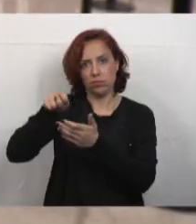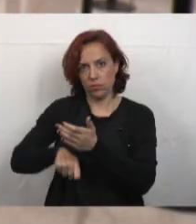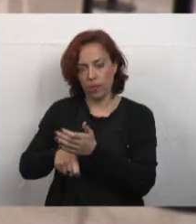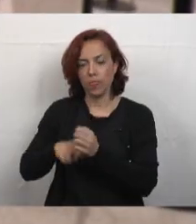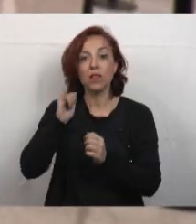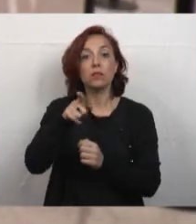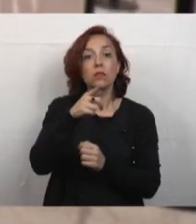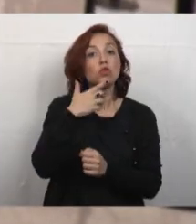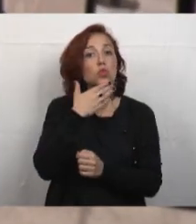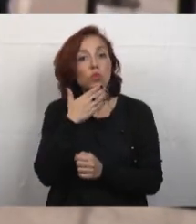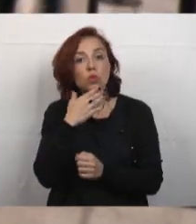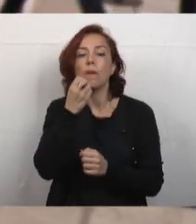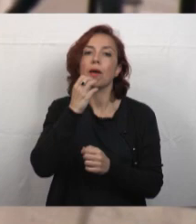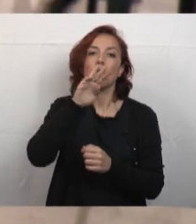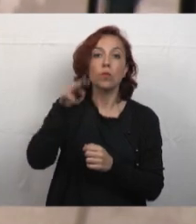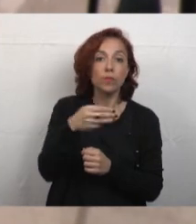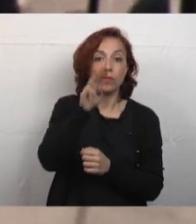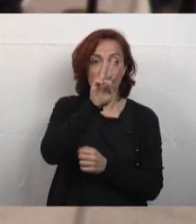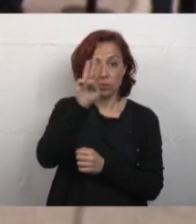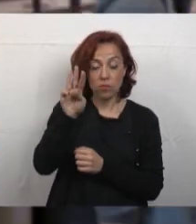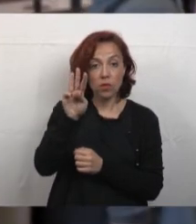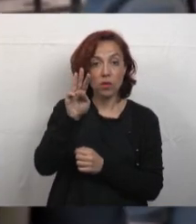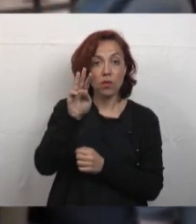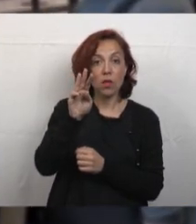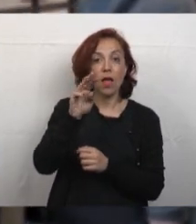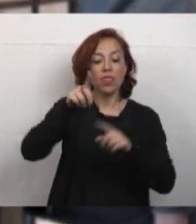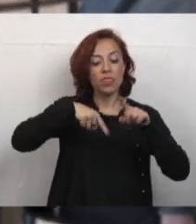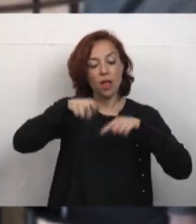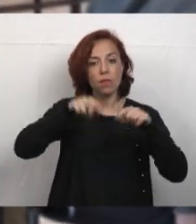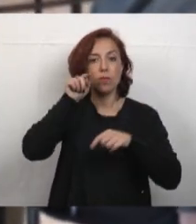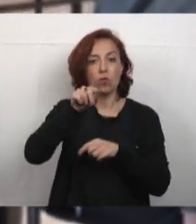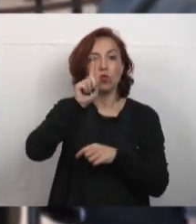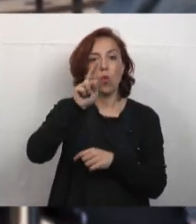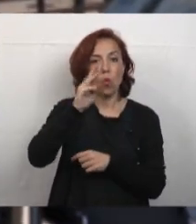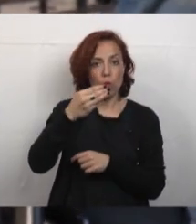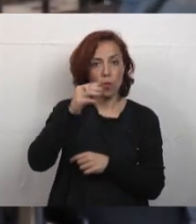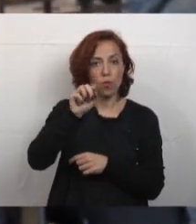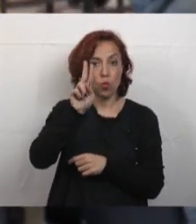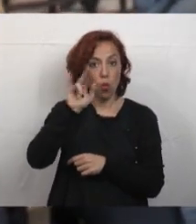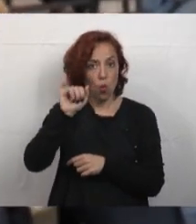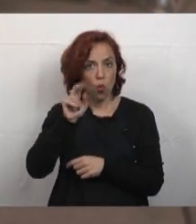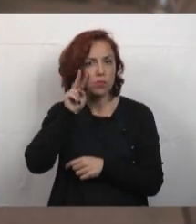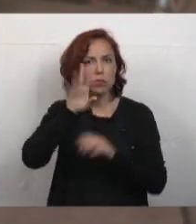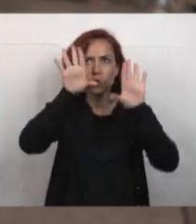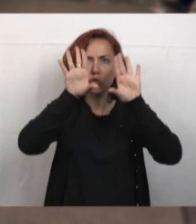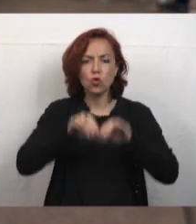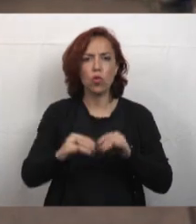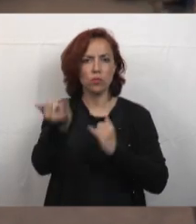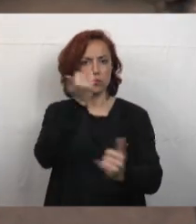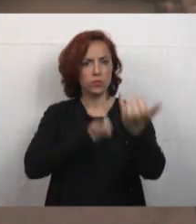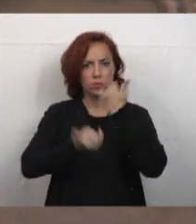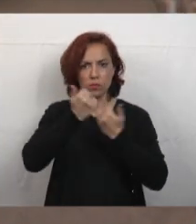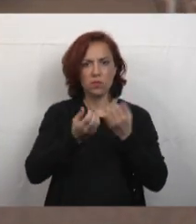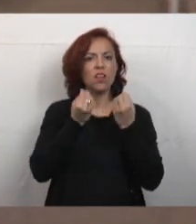Ante cualquier duda, se recomienda consultar a la página web www.tramites.gup.uy donde se